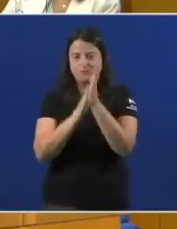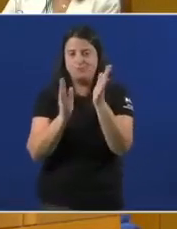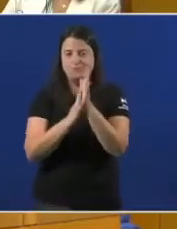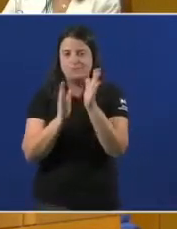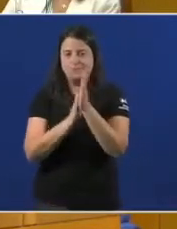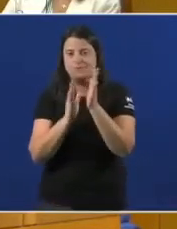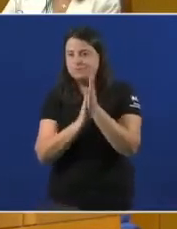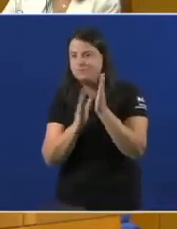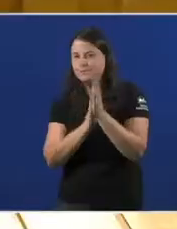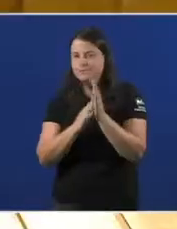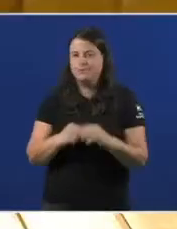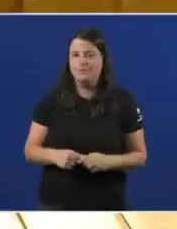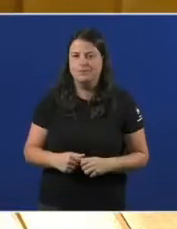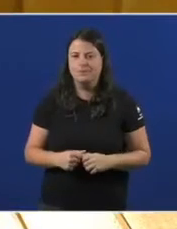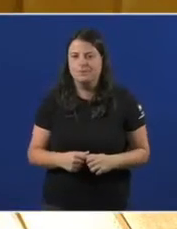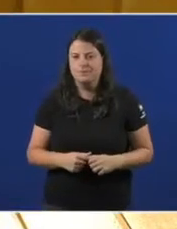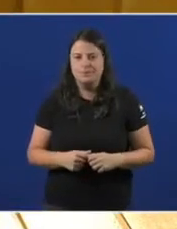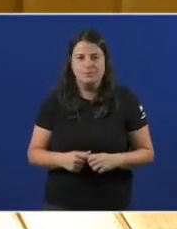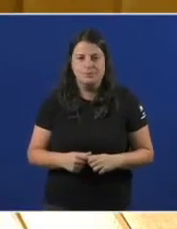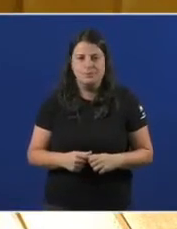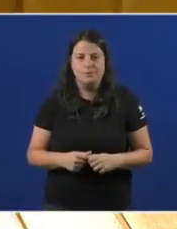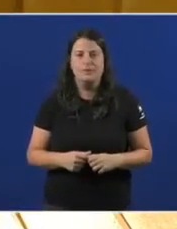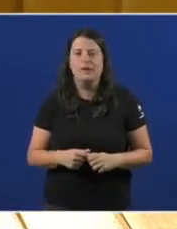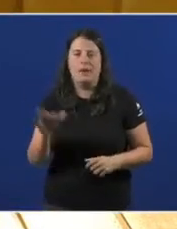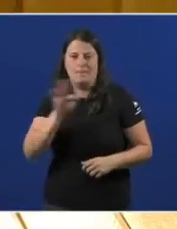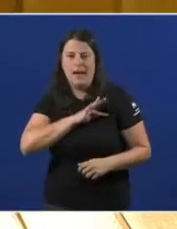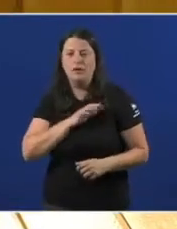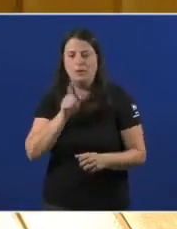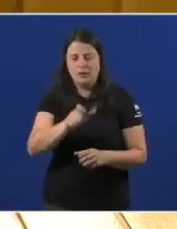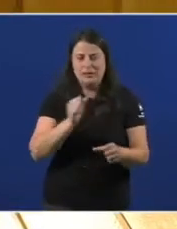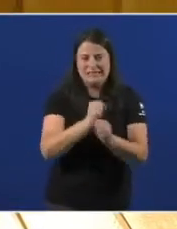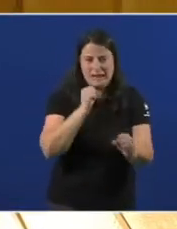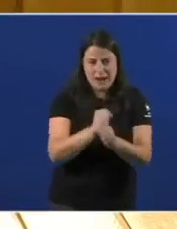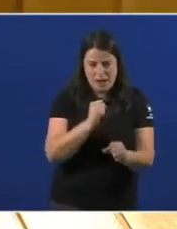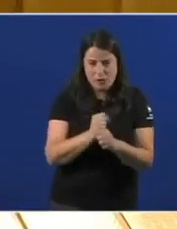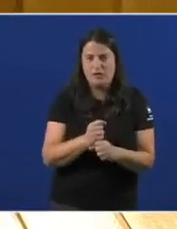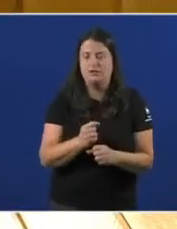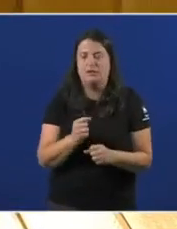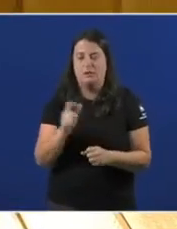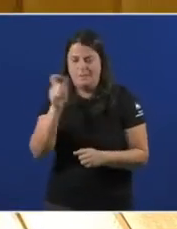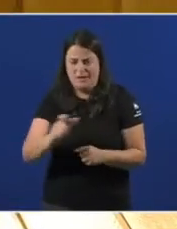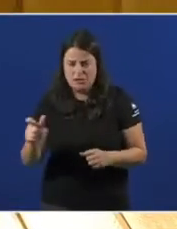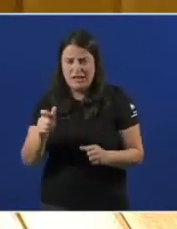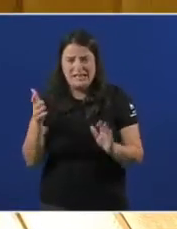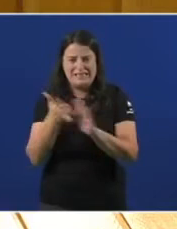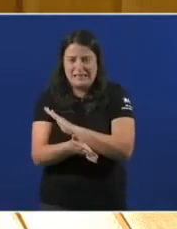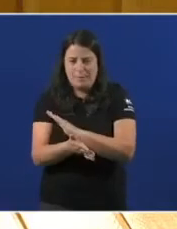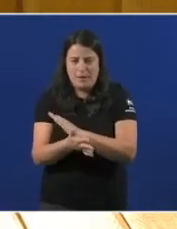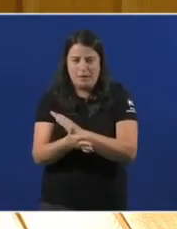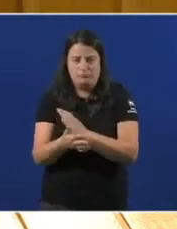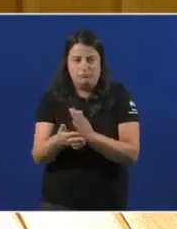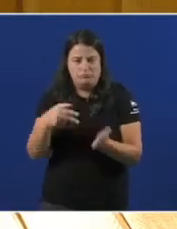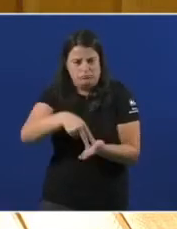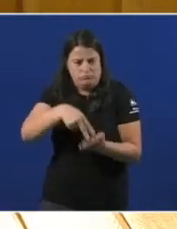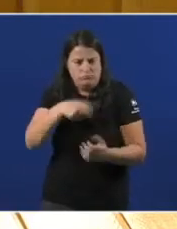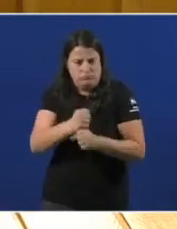O mérito é da xente traballadora, dos milleiros de persoas que estiveron a pé de obra sen desfalecer,